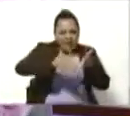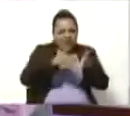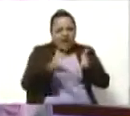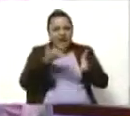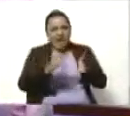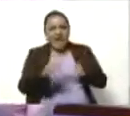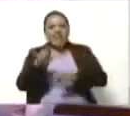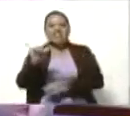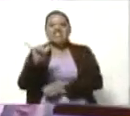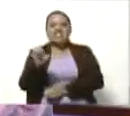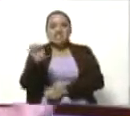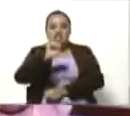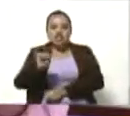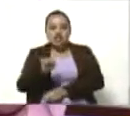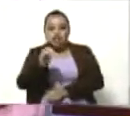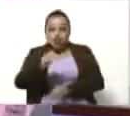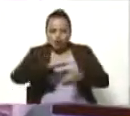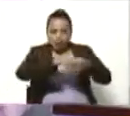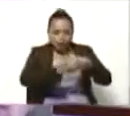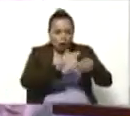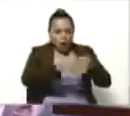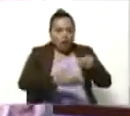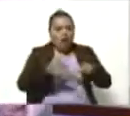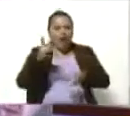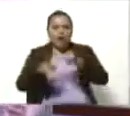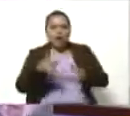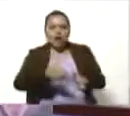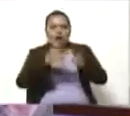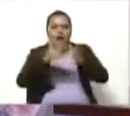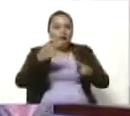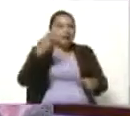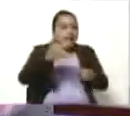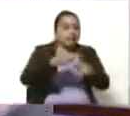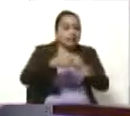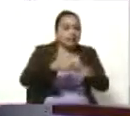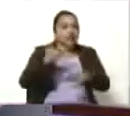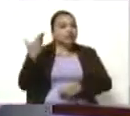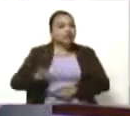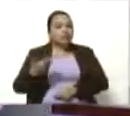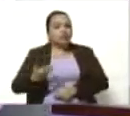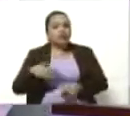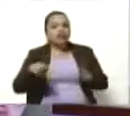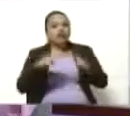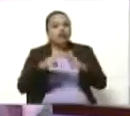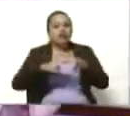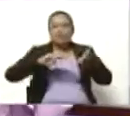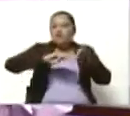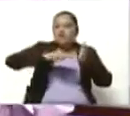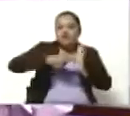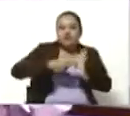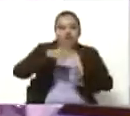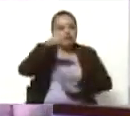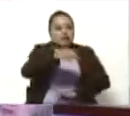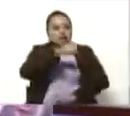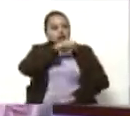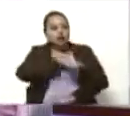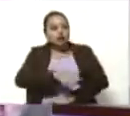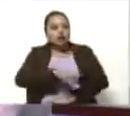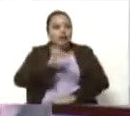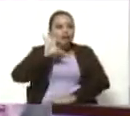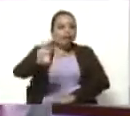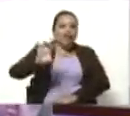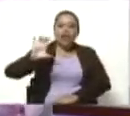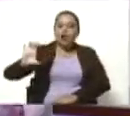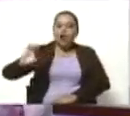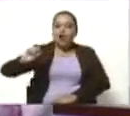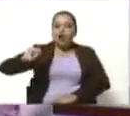tienes armas de hierro, tienes de todo tipo. Entonces es importante conocer qué significa para la historia del Congo cada una